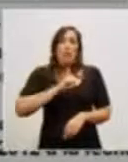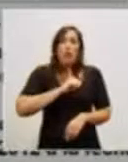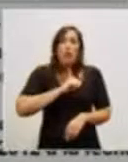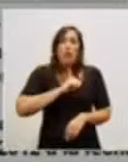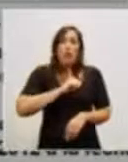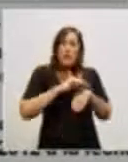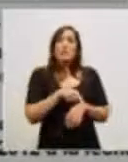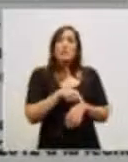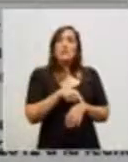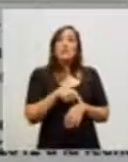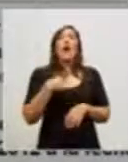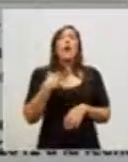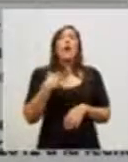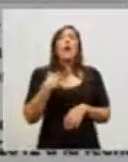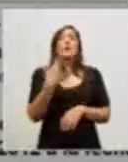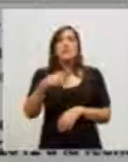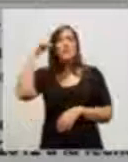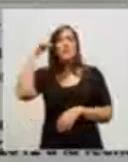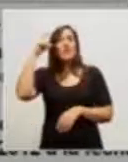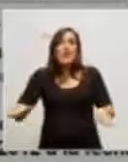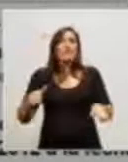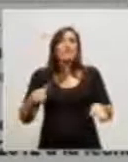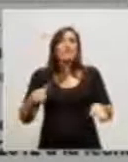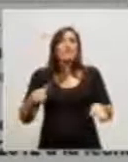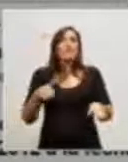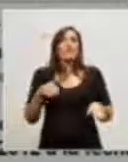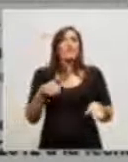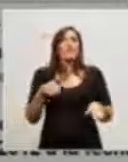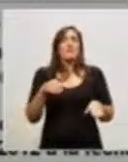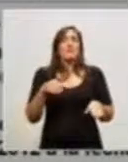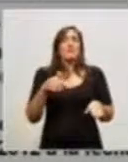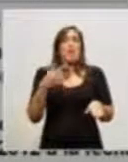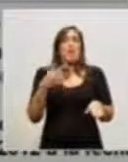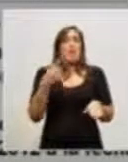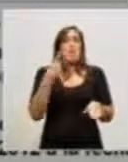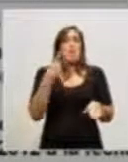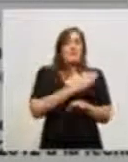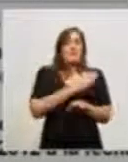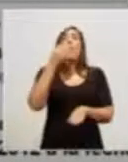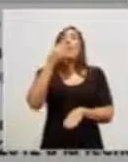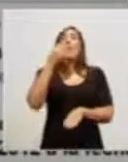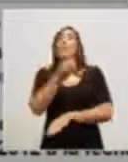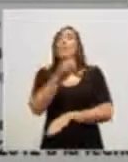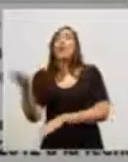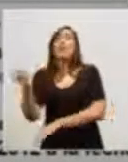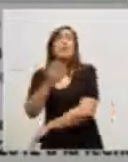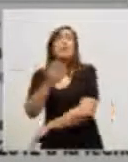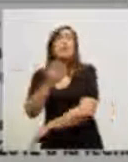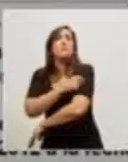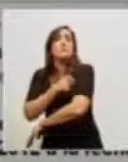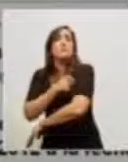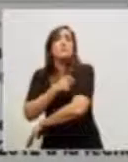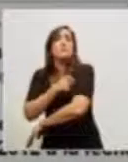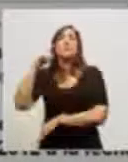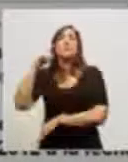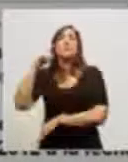la muerte de 110 niños y se vacunaron 9.000, no, perdón, 955.000, casi un millón de